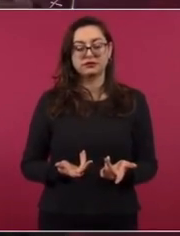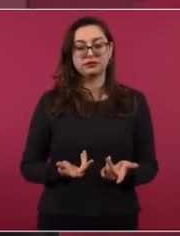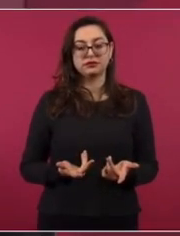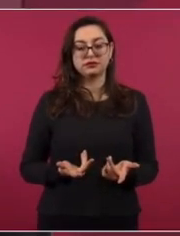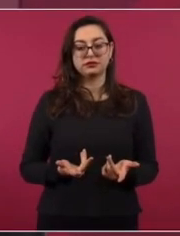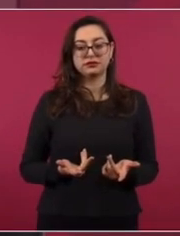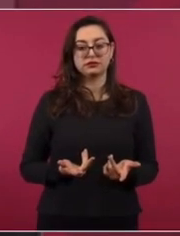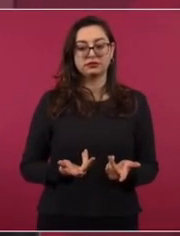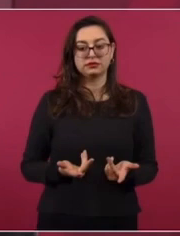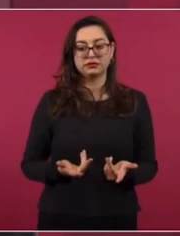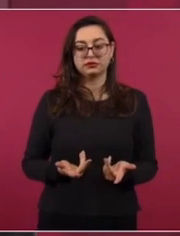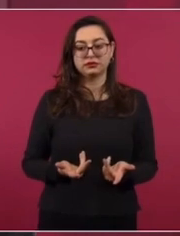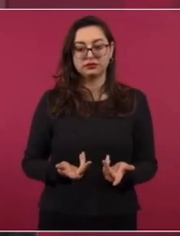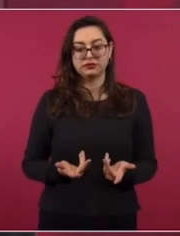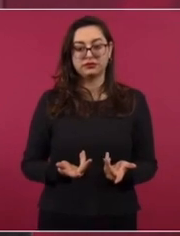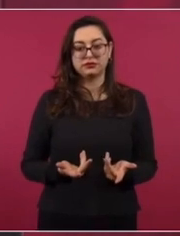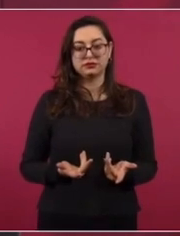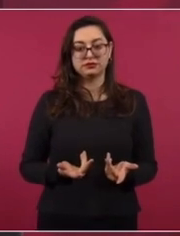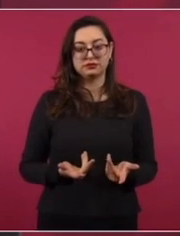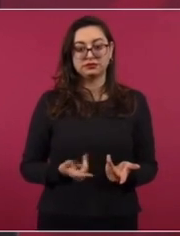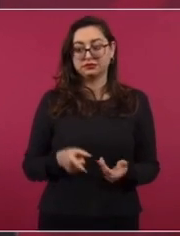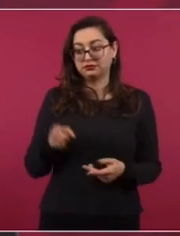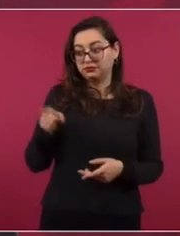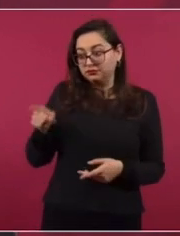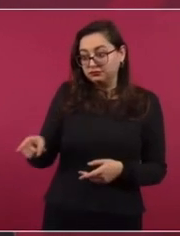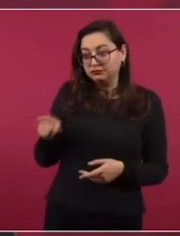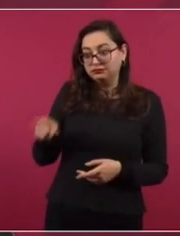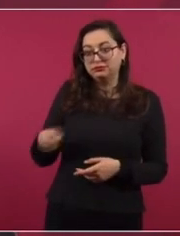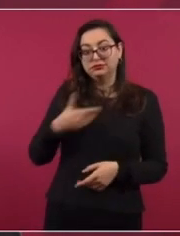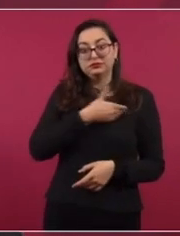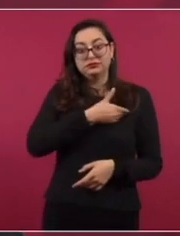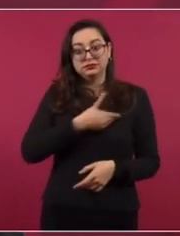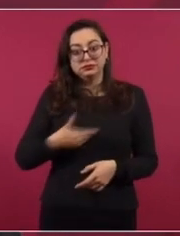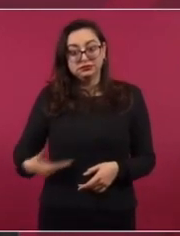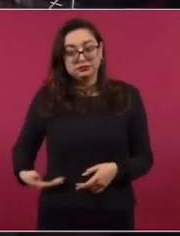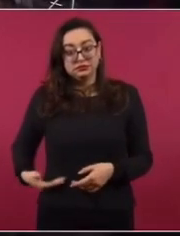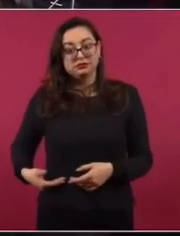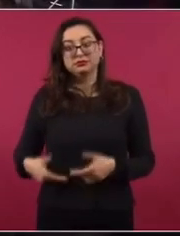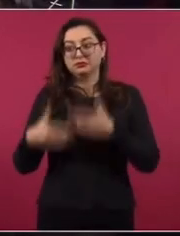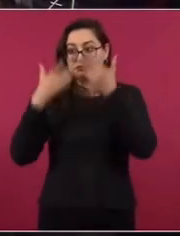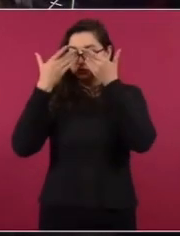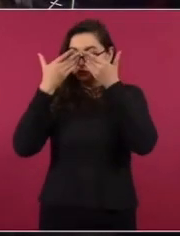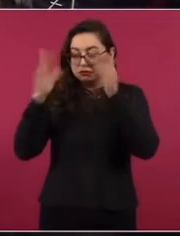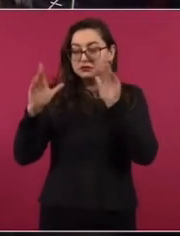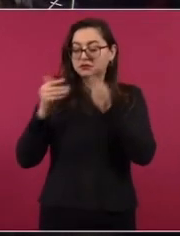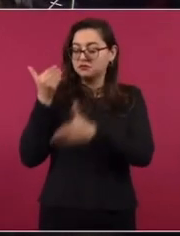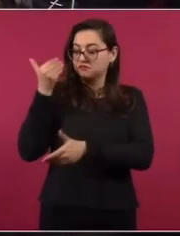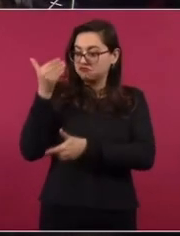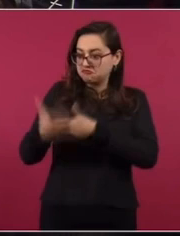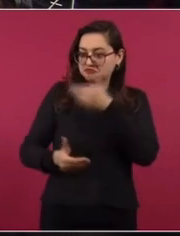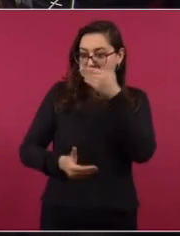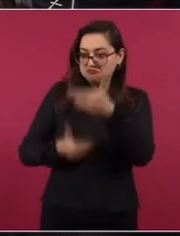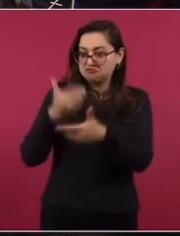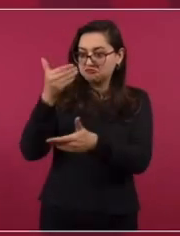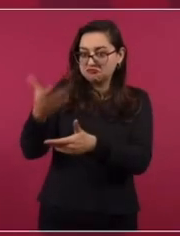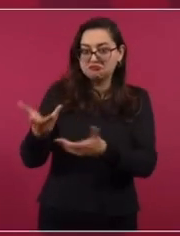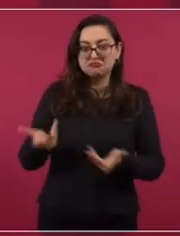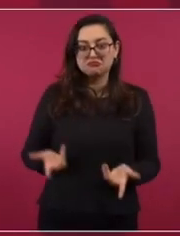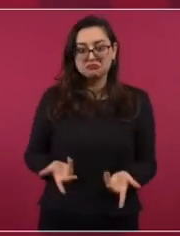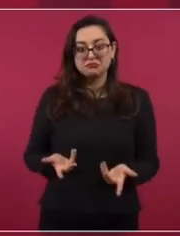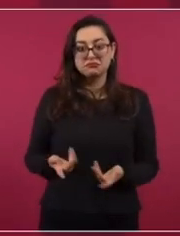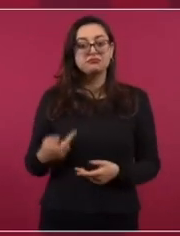que luego resultó que no hacía